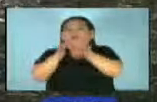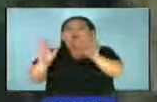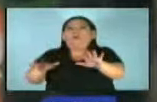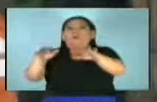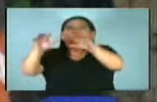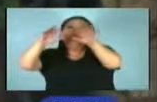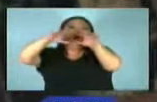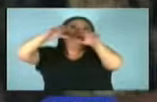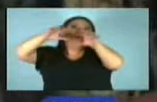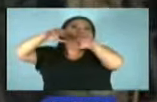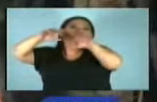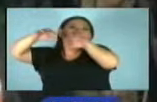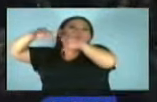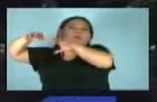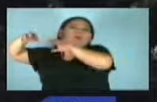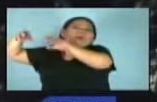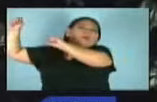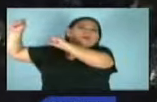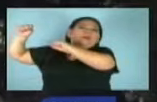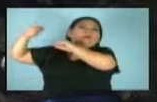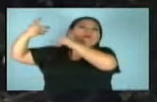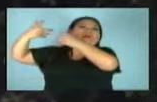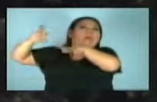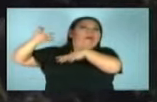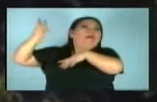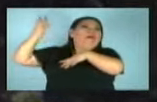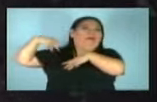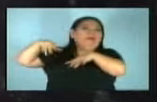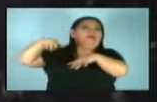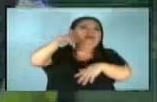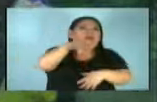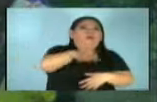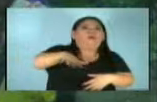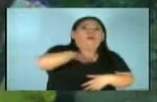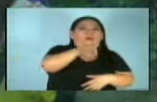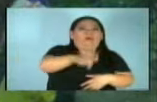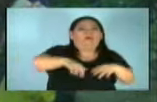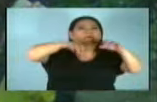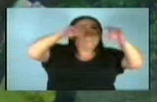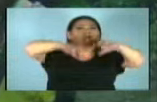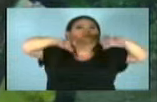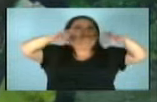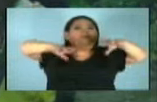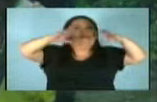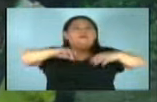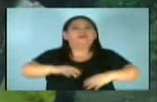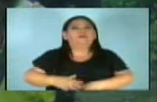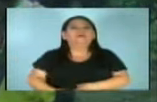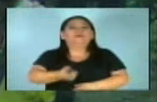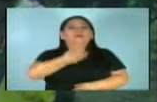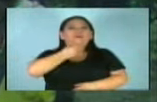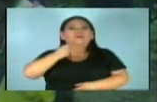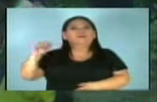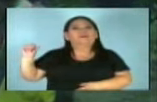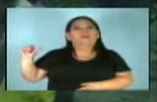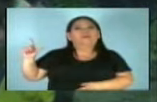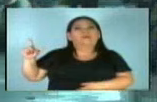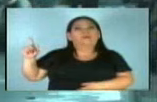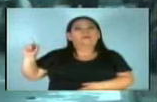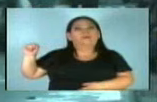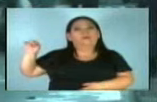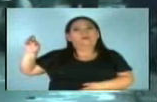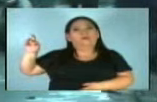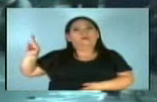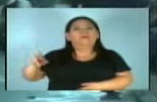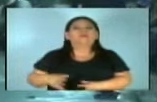una onda tropical que generó lluvias intensas en diferentes puntos del país. Este es un informe de Aldair